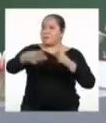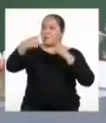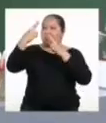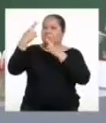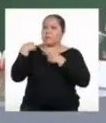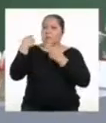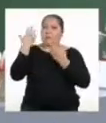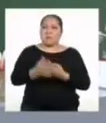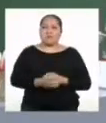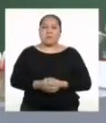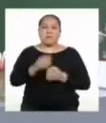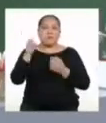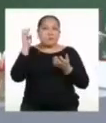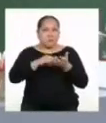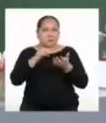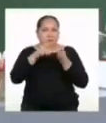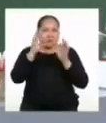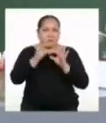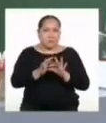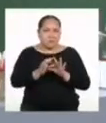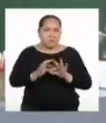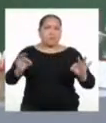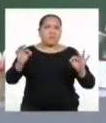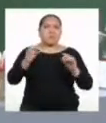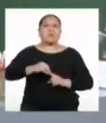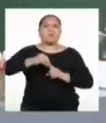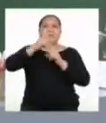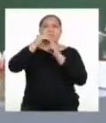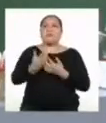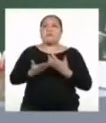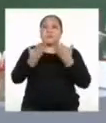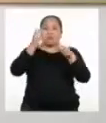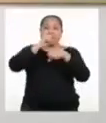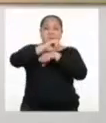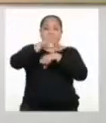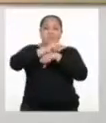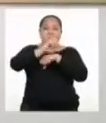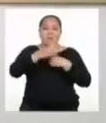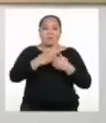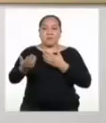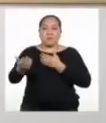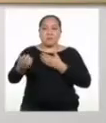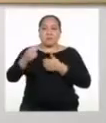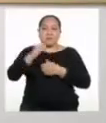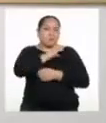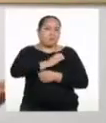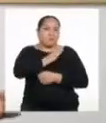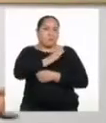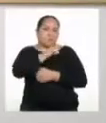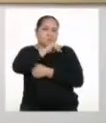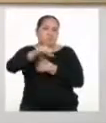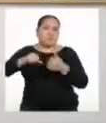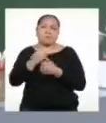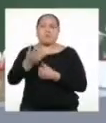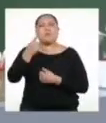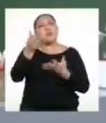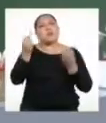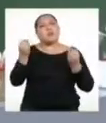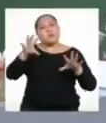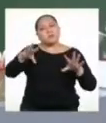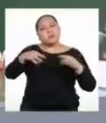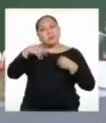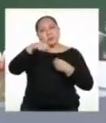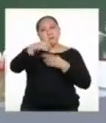responsabilidad. Especialmente si queremos dar recomendaciones de comportamiento. ¿Y cómo crees que podrías asumir esa responsabilidad?